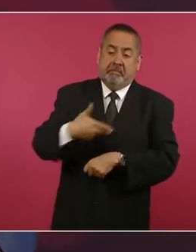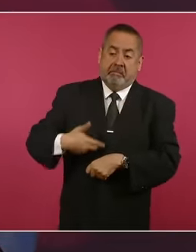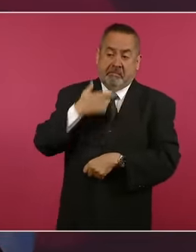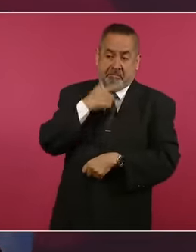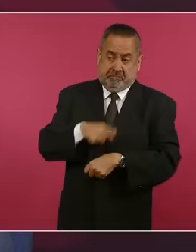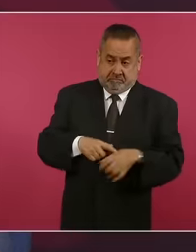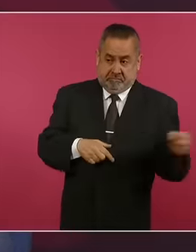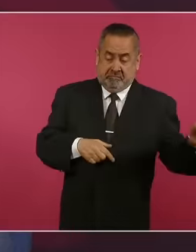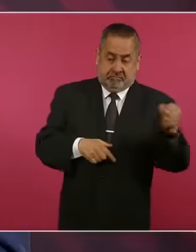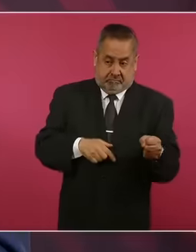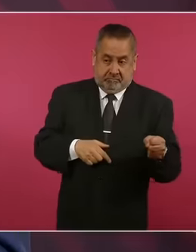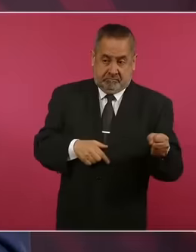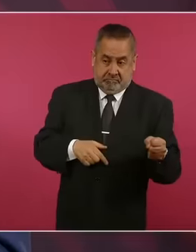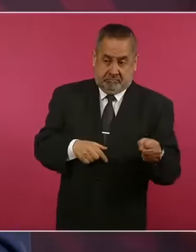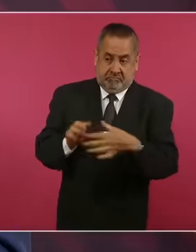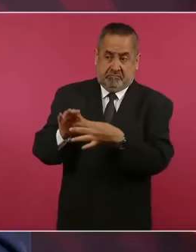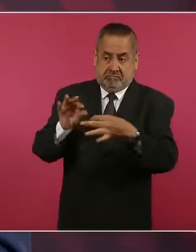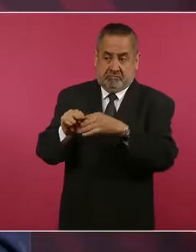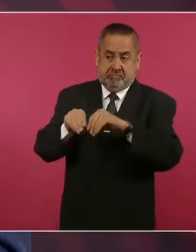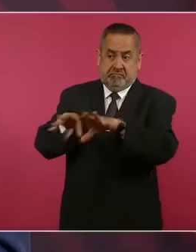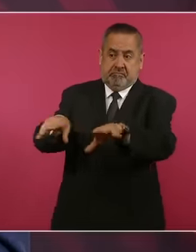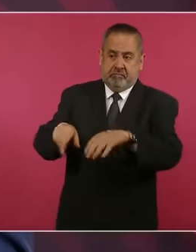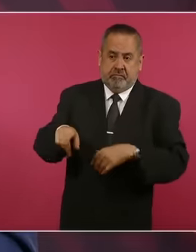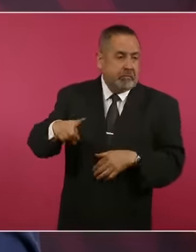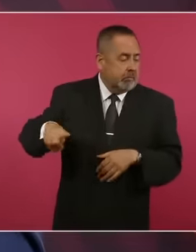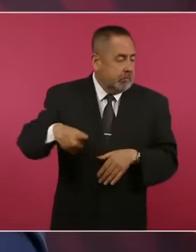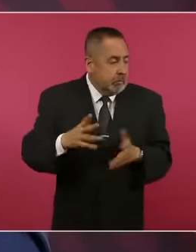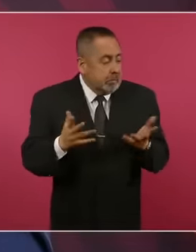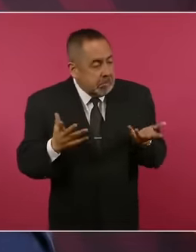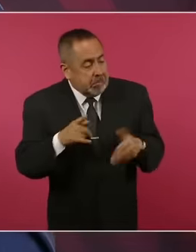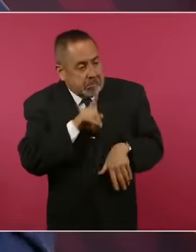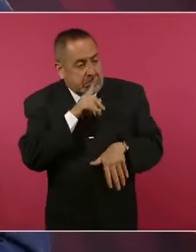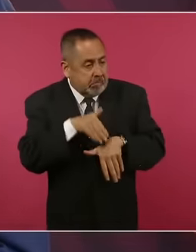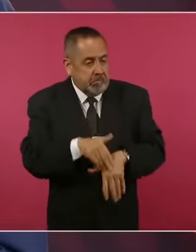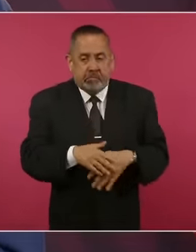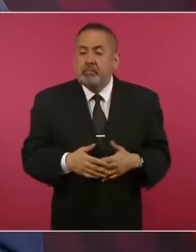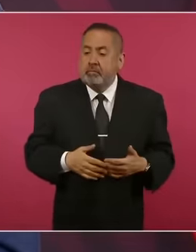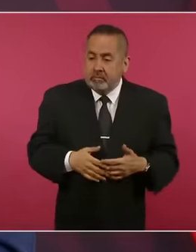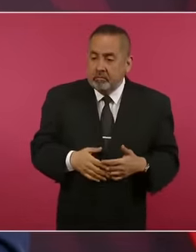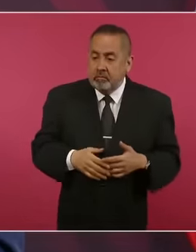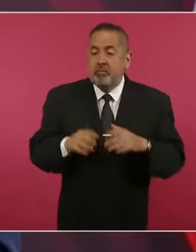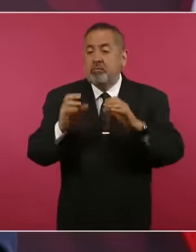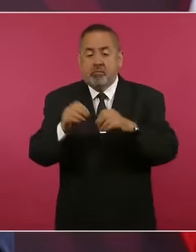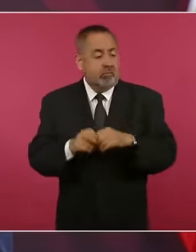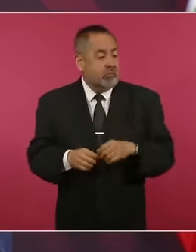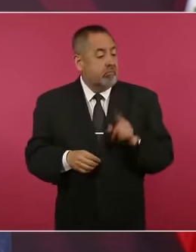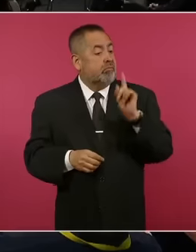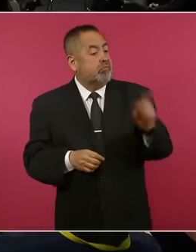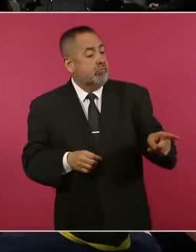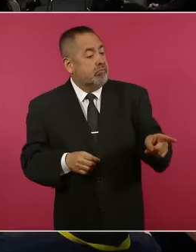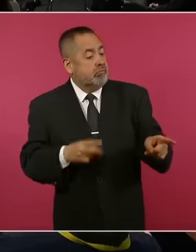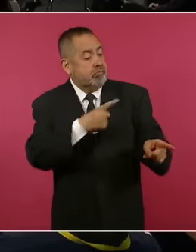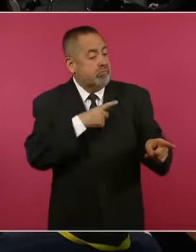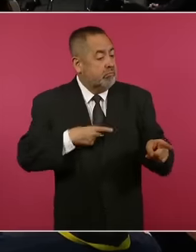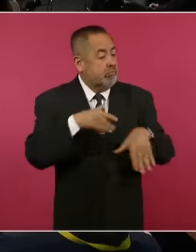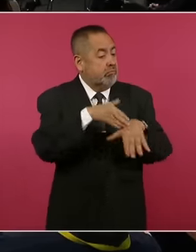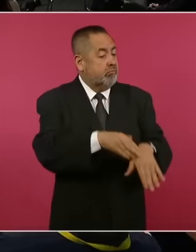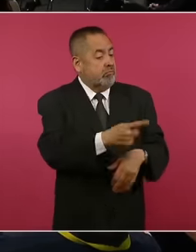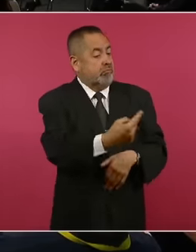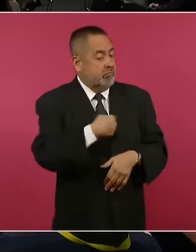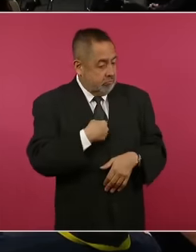autoridades y a someter a funcionarios para